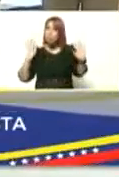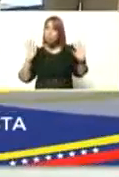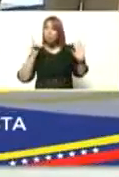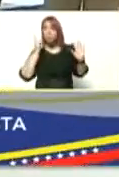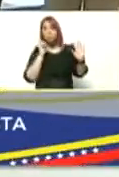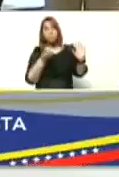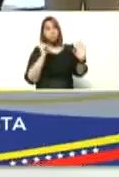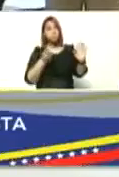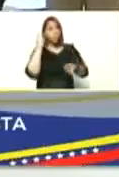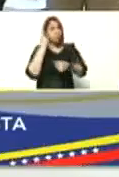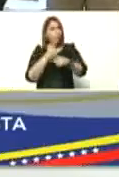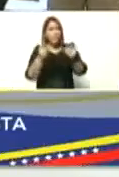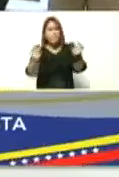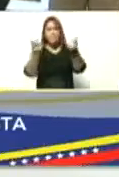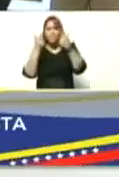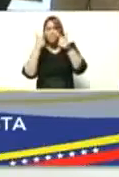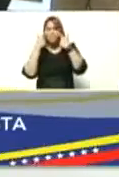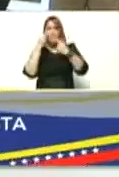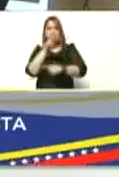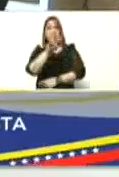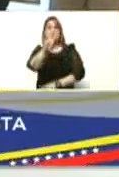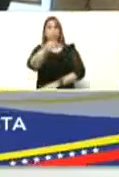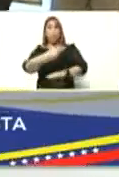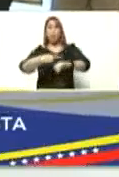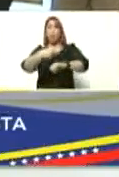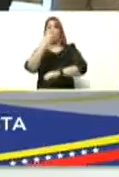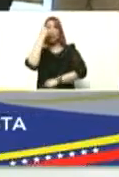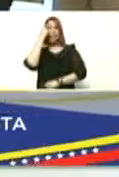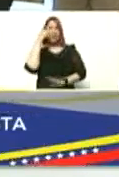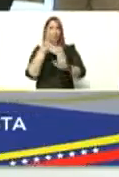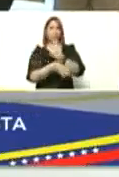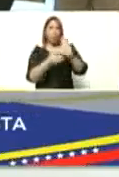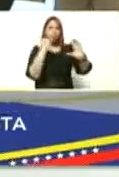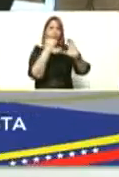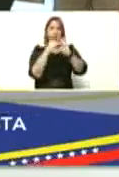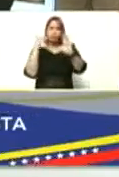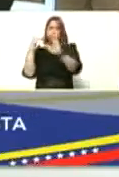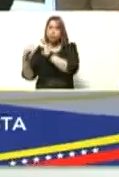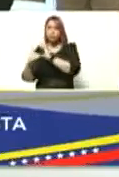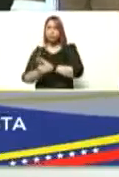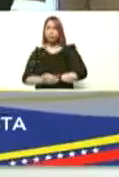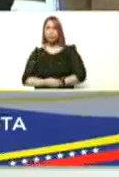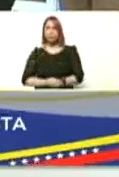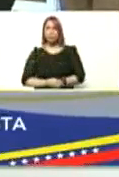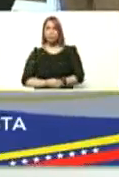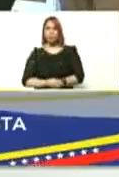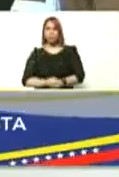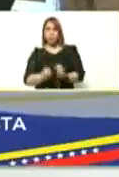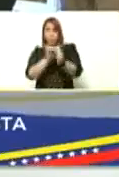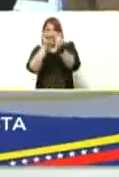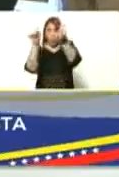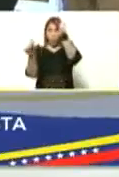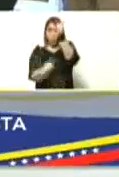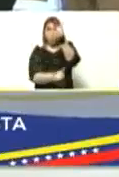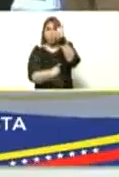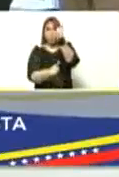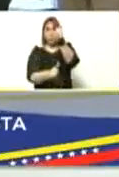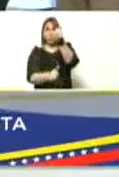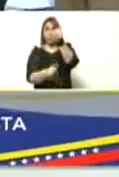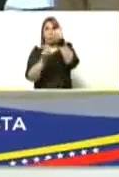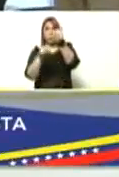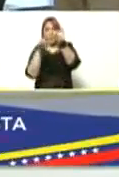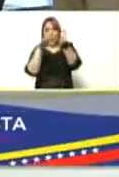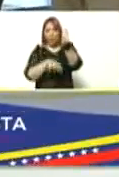ustedes tienen que estar pendientes las 24 horas del día de los mensajes que le envían su subordinado allá en las